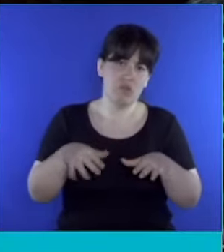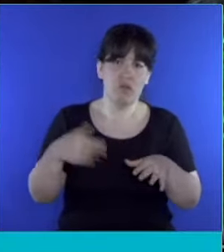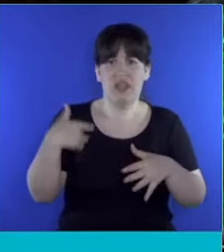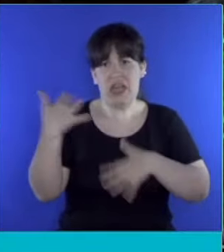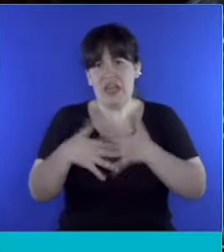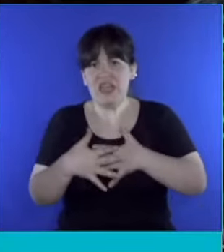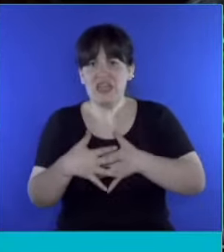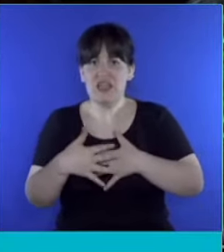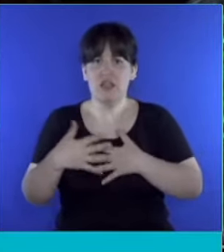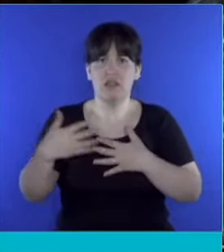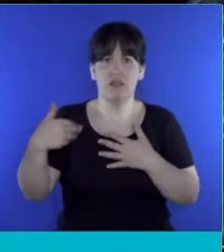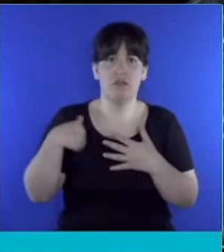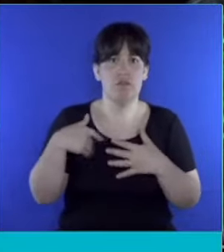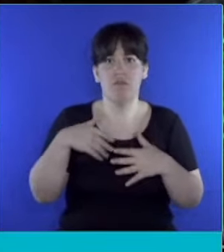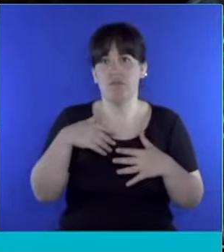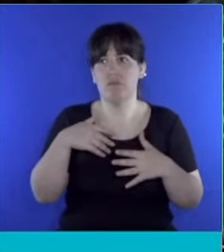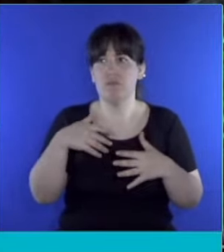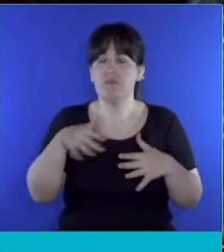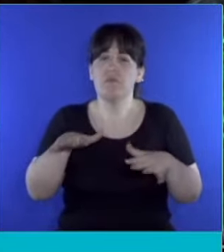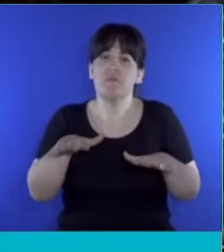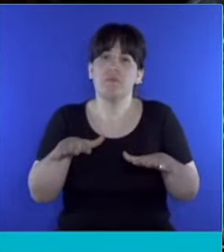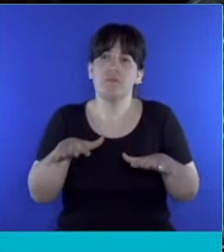de un desastre